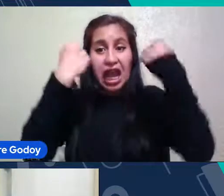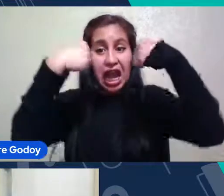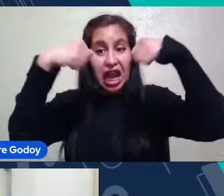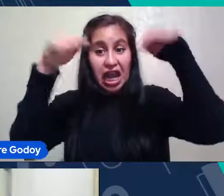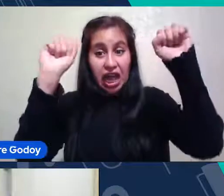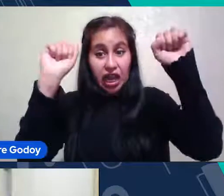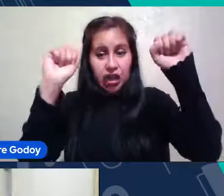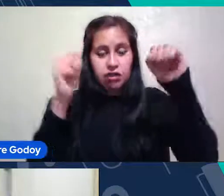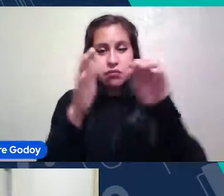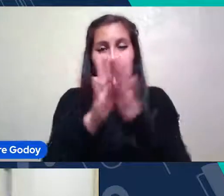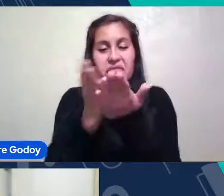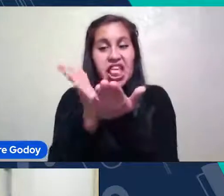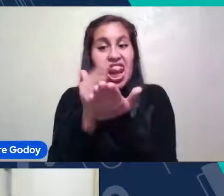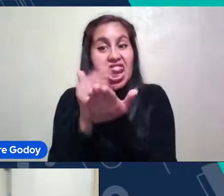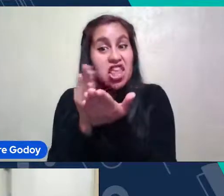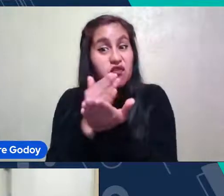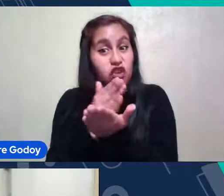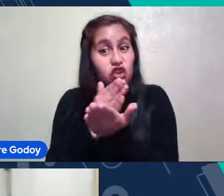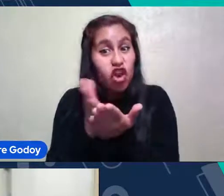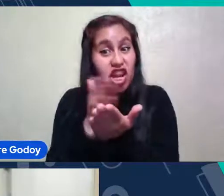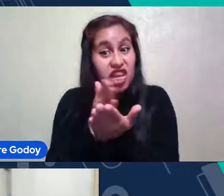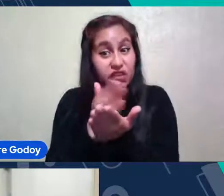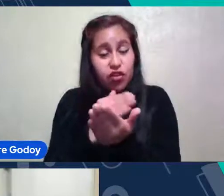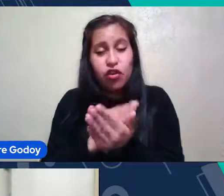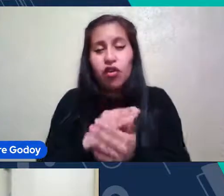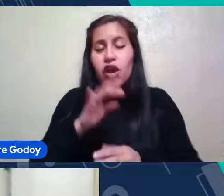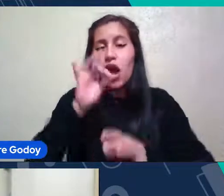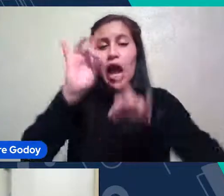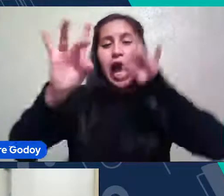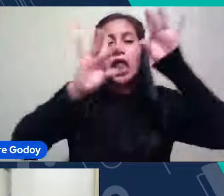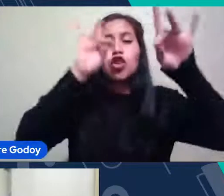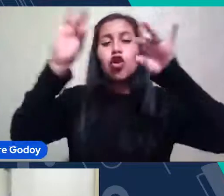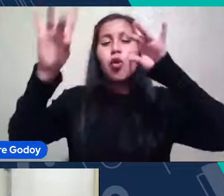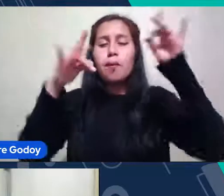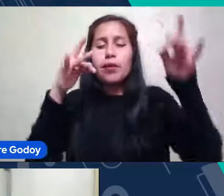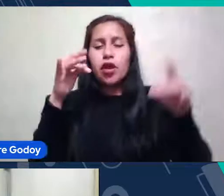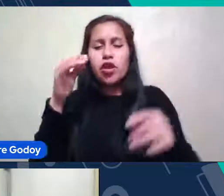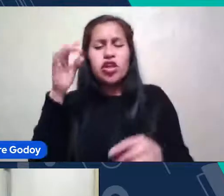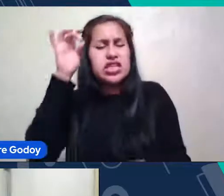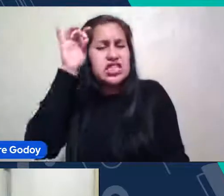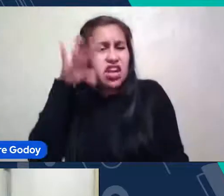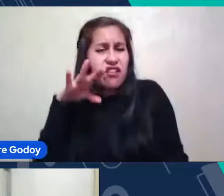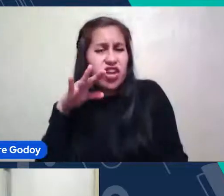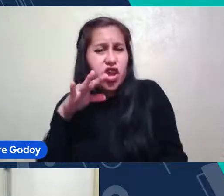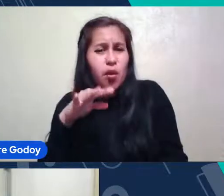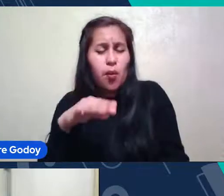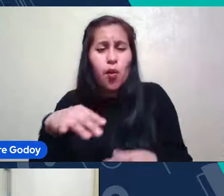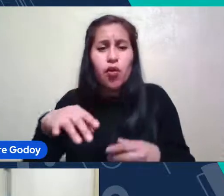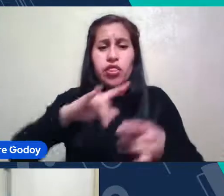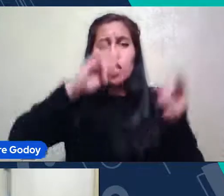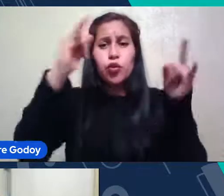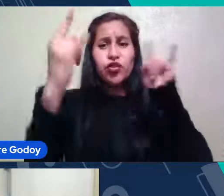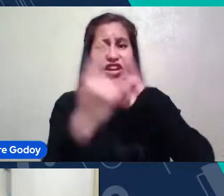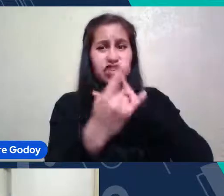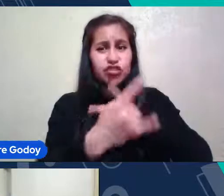libro De astronomía Que sabemos De la aceleración Del universo De Pilar Luis Lapuente